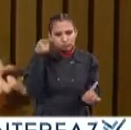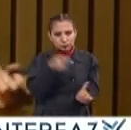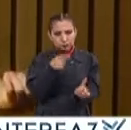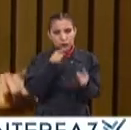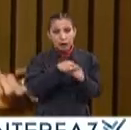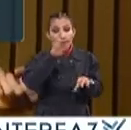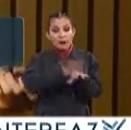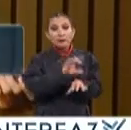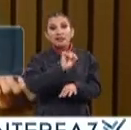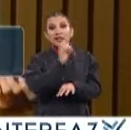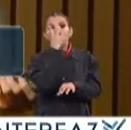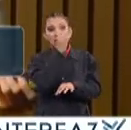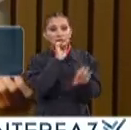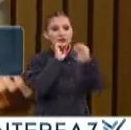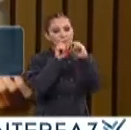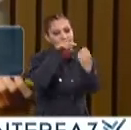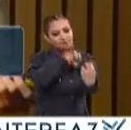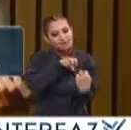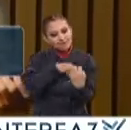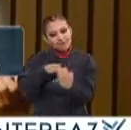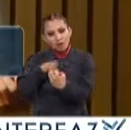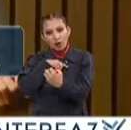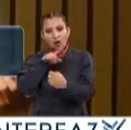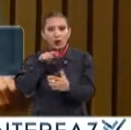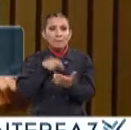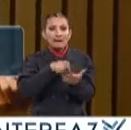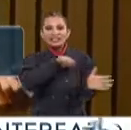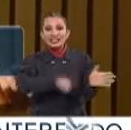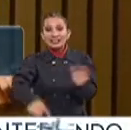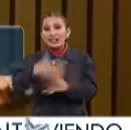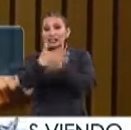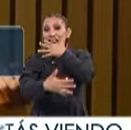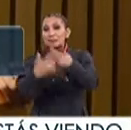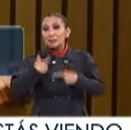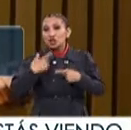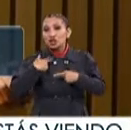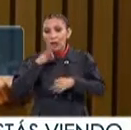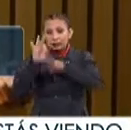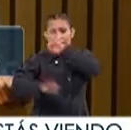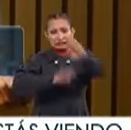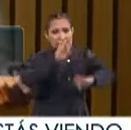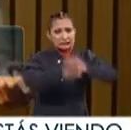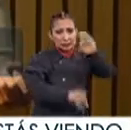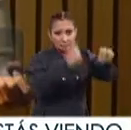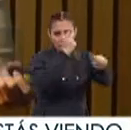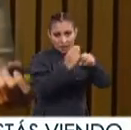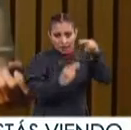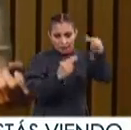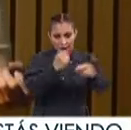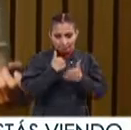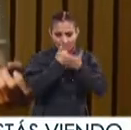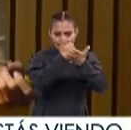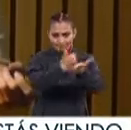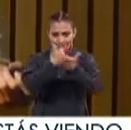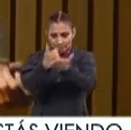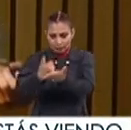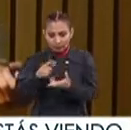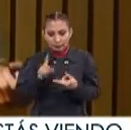con más de 22 entrevistas en medios 1.615 personas atendidas en el primer nivel de atención